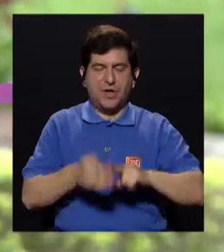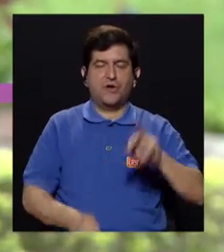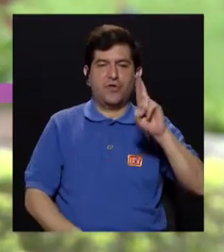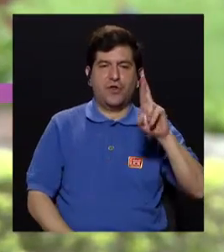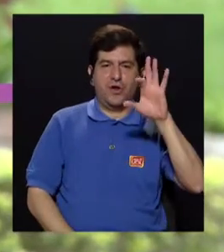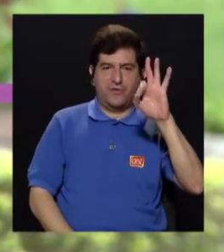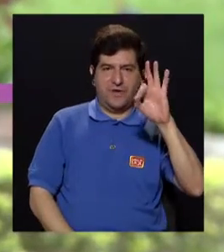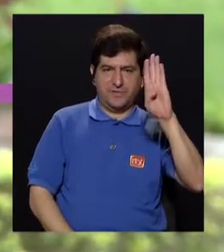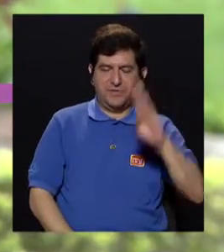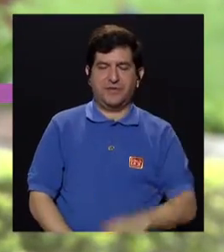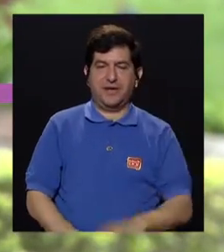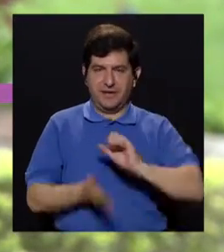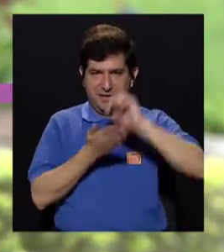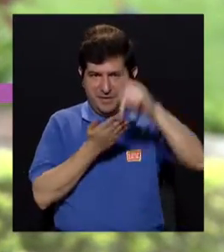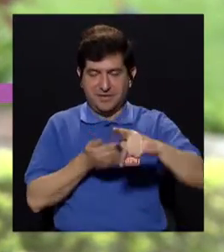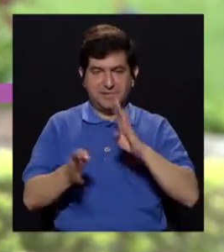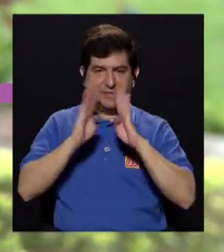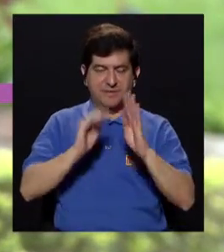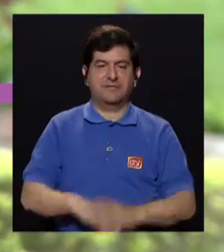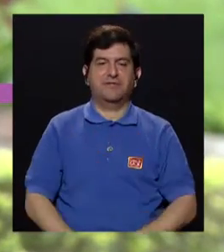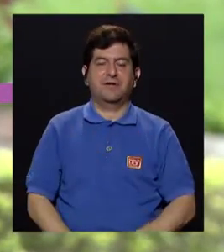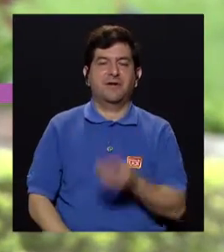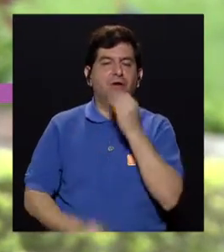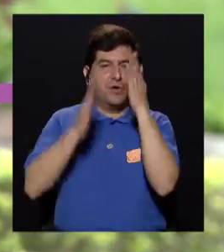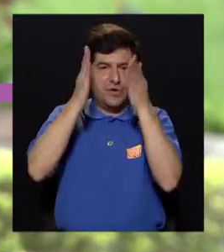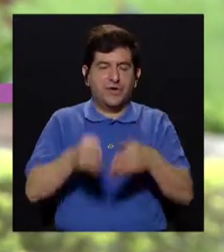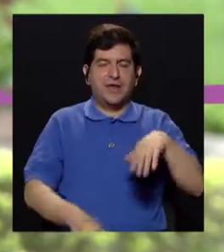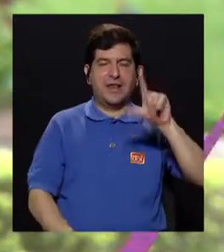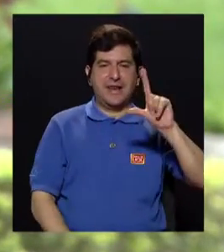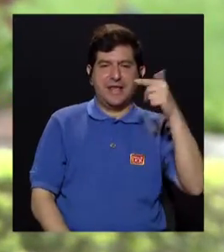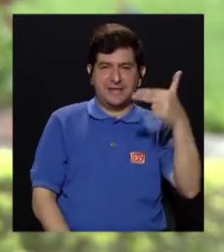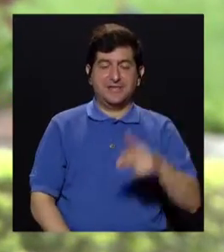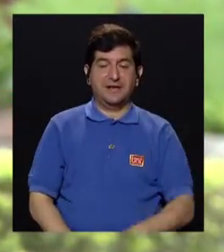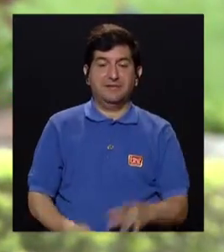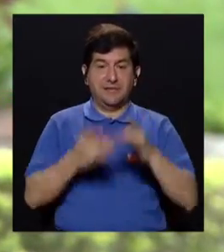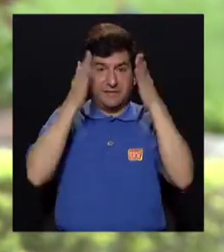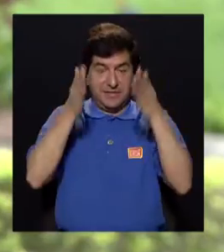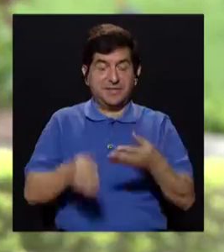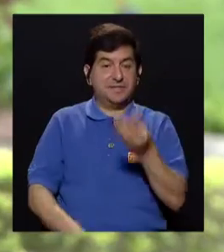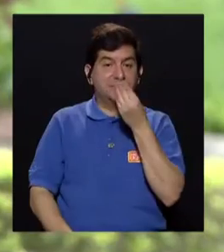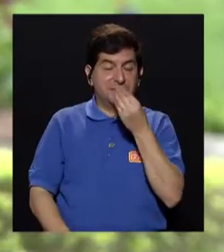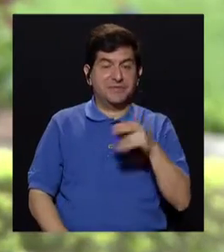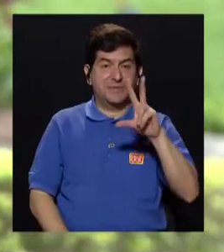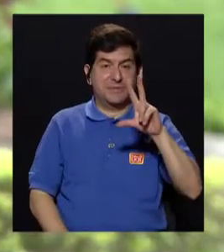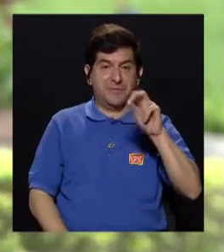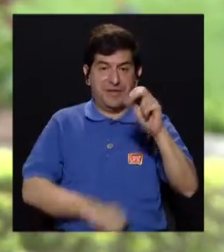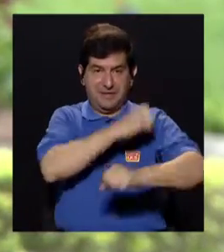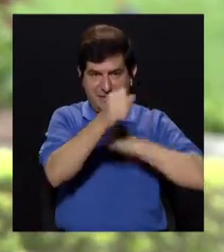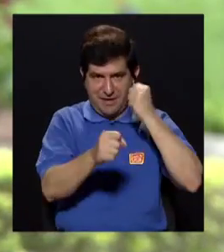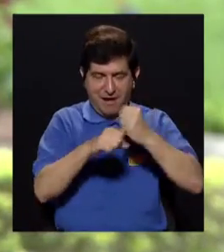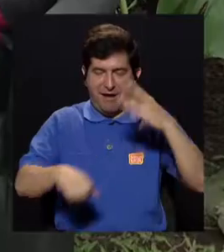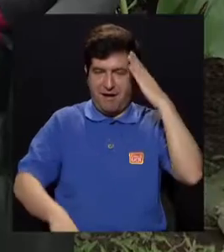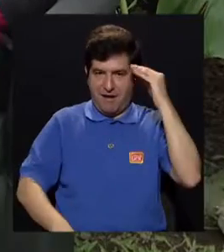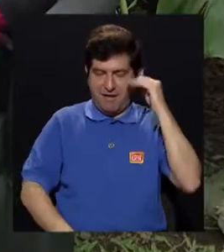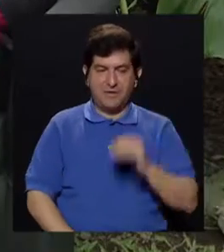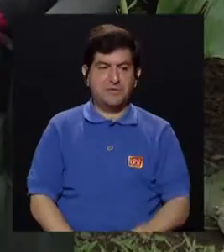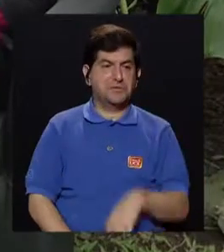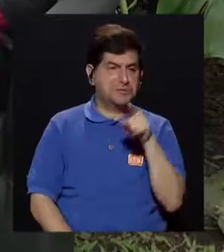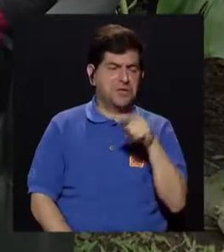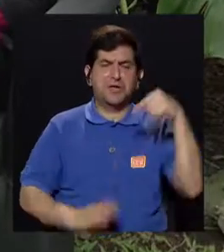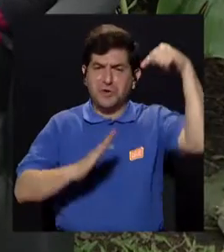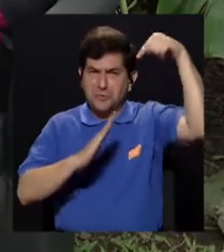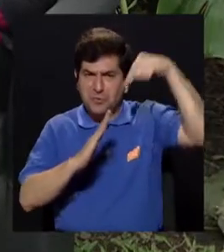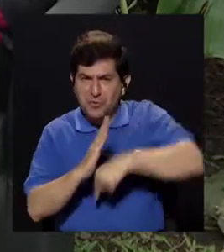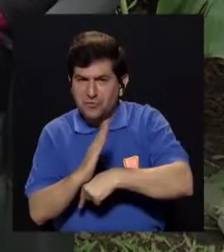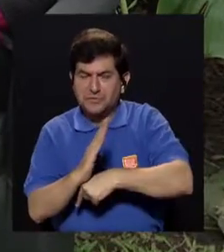Rodrigo Facio Brenes. Estamos conversando con la nutricionista Ligia Chávez. Ella licenciada de nutrición con más de 20 años de experiencia. Y con Ligia